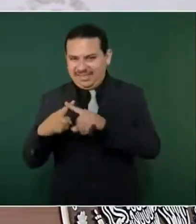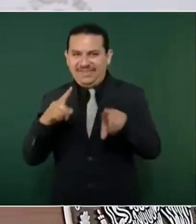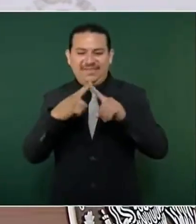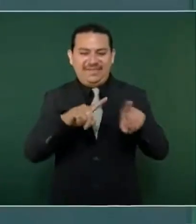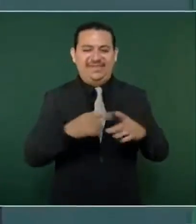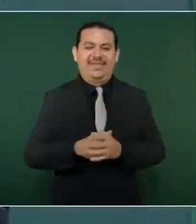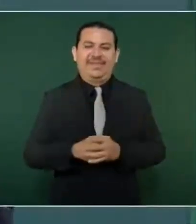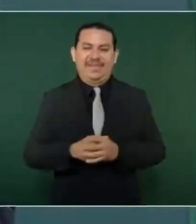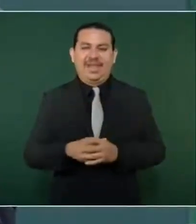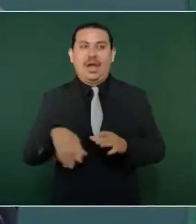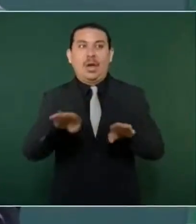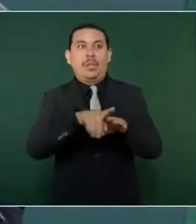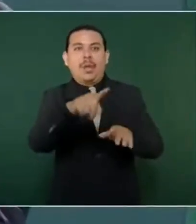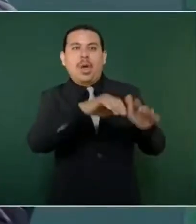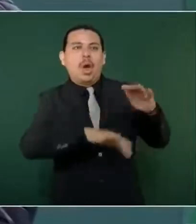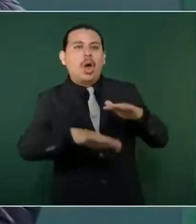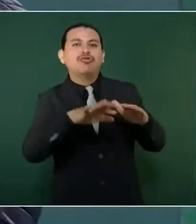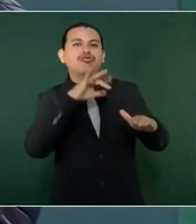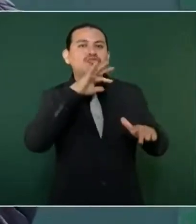que están ahí desde